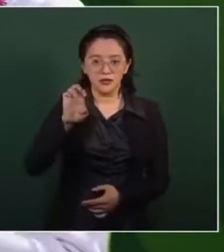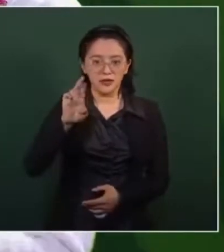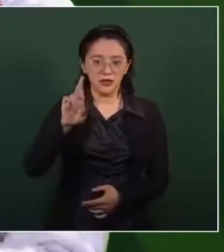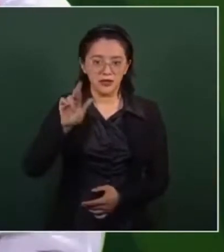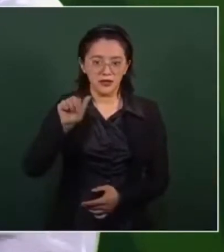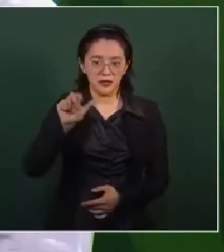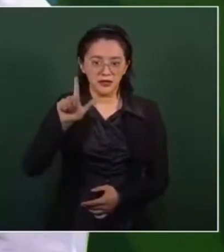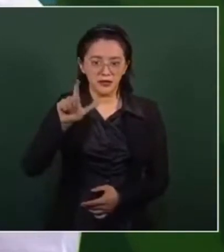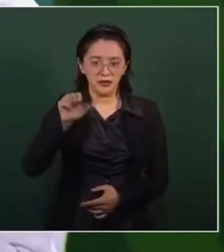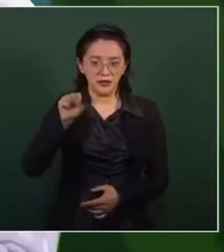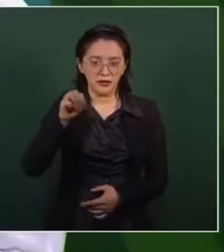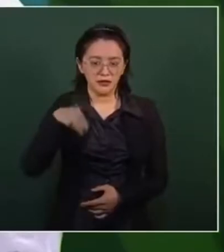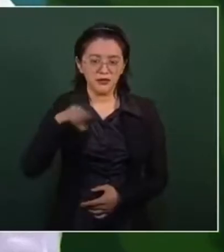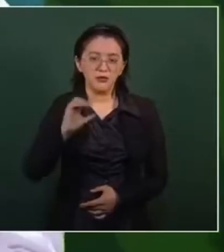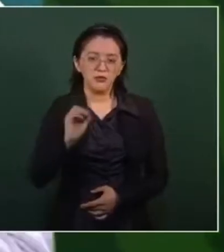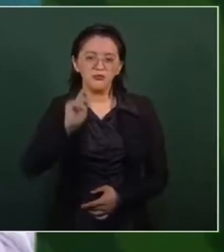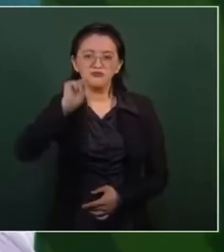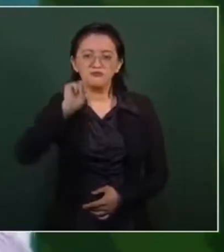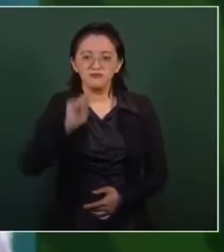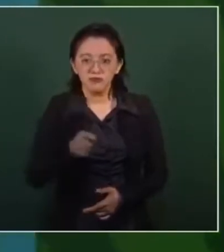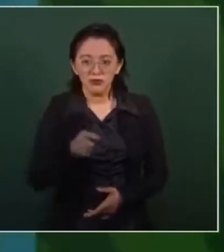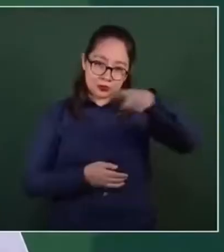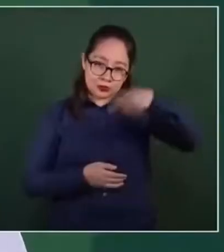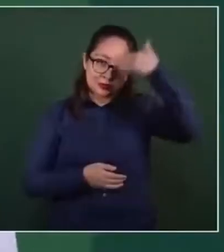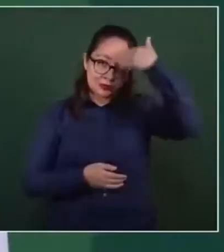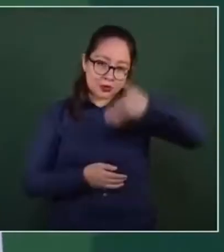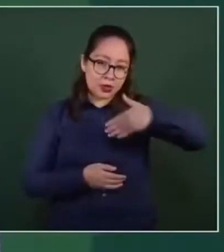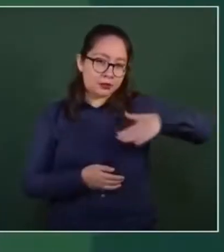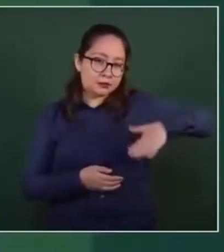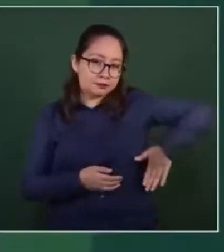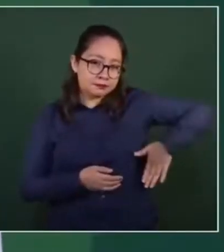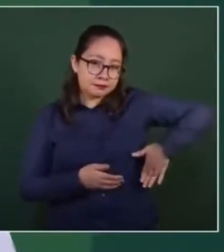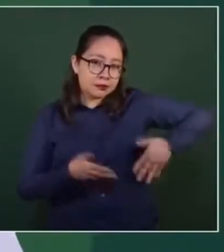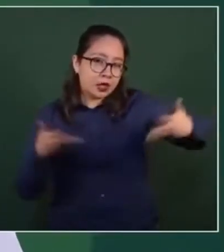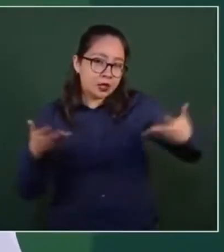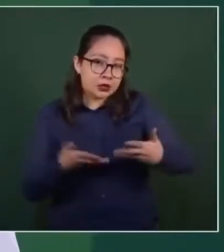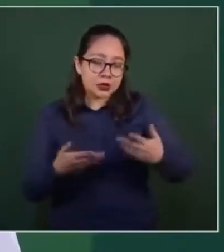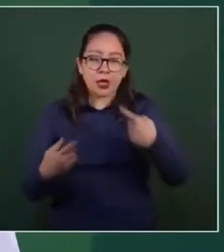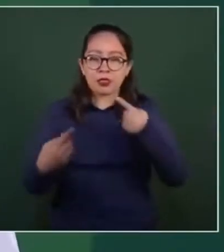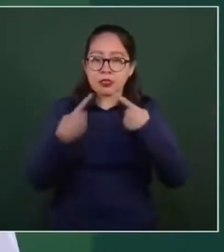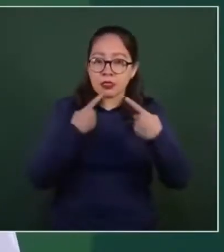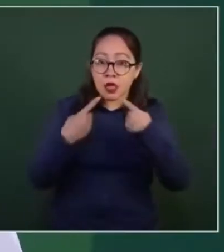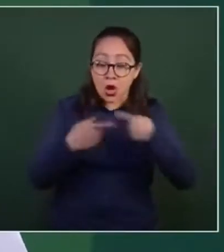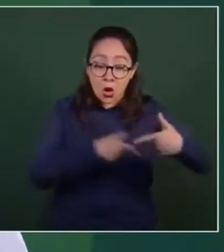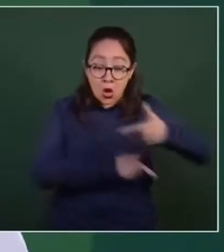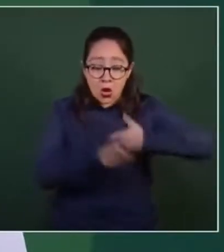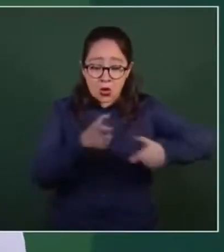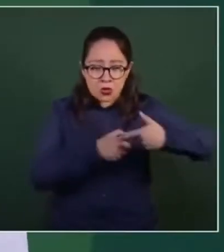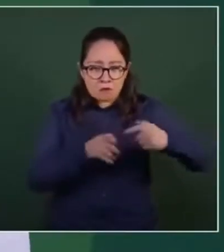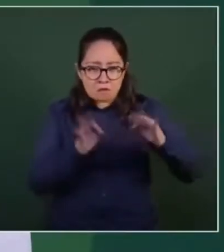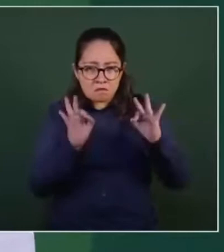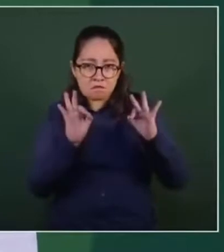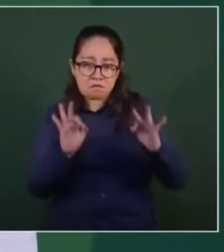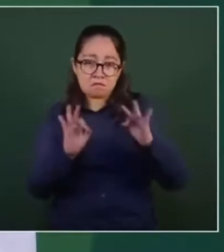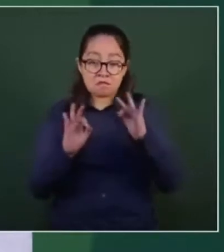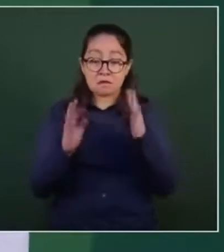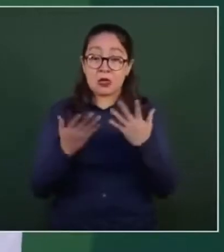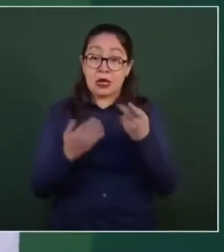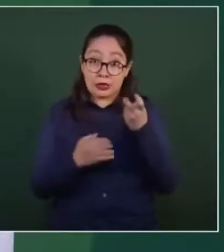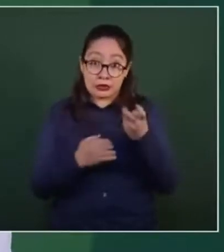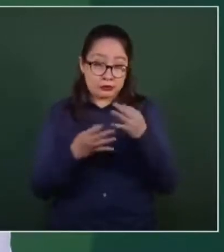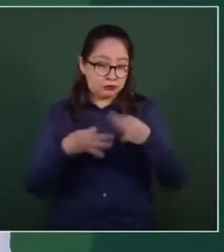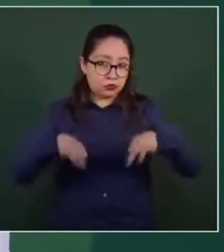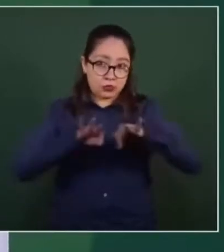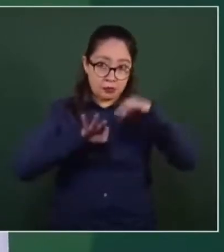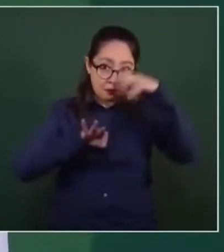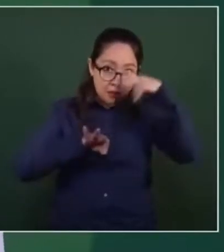seguridad y de otros aspectos entre ambos gobiernos. El secretario de Relaciones Exteriores, Marcelo Ebrard, informó que la instrucción es